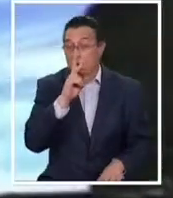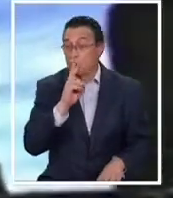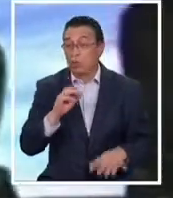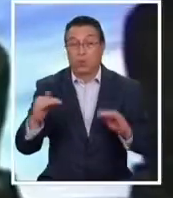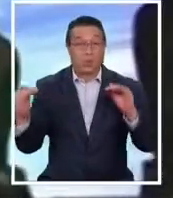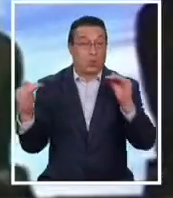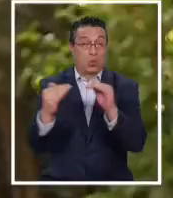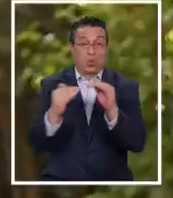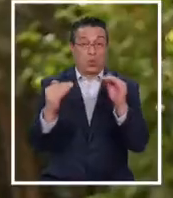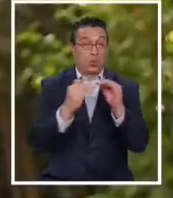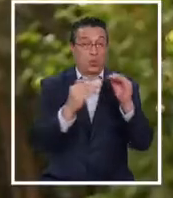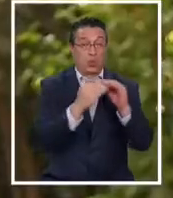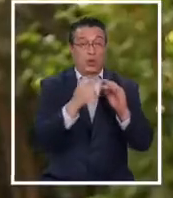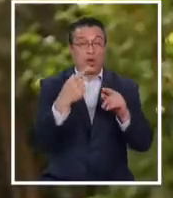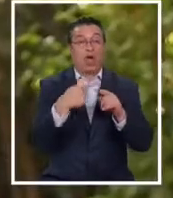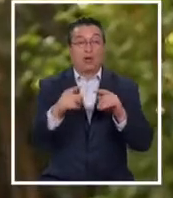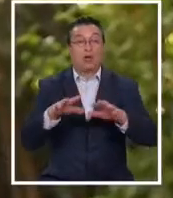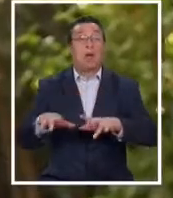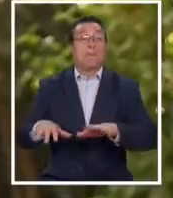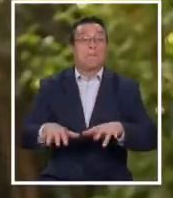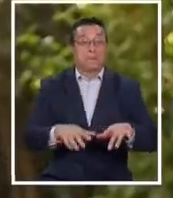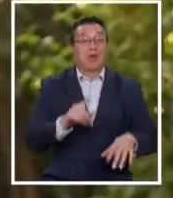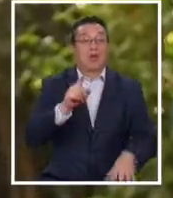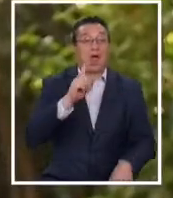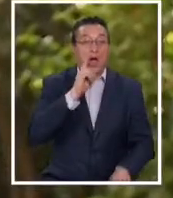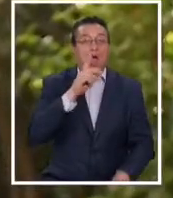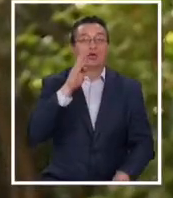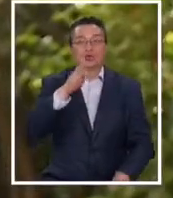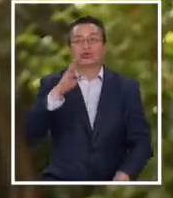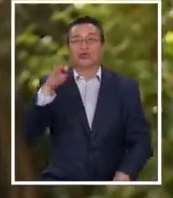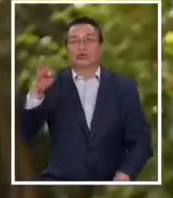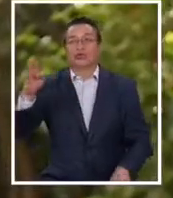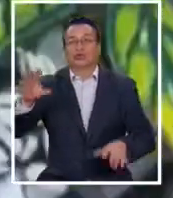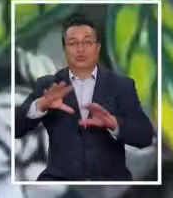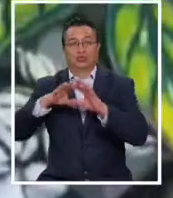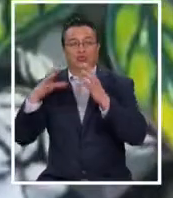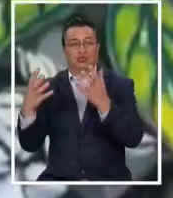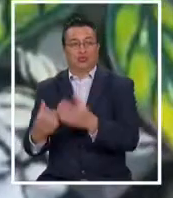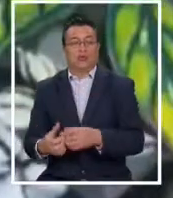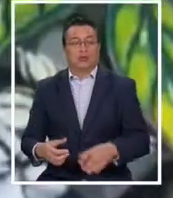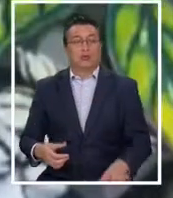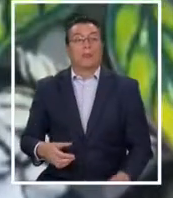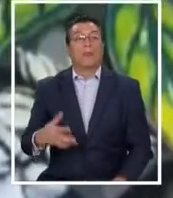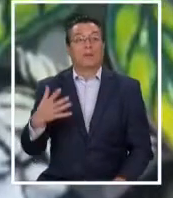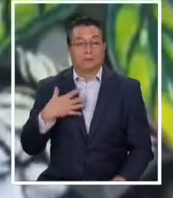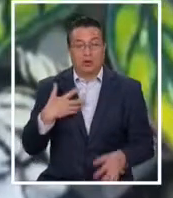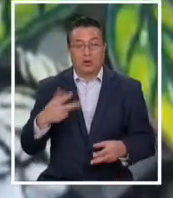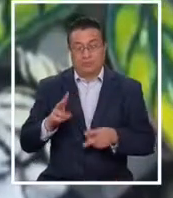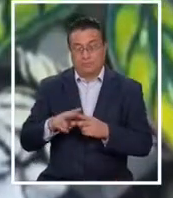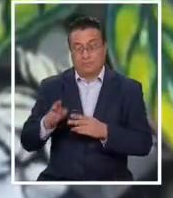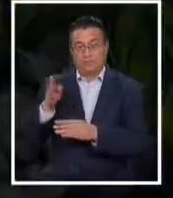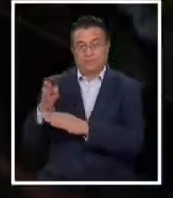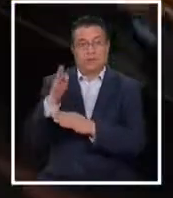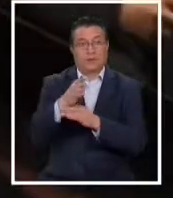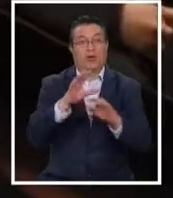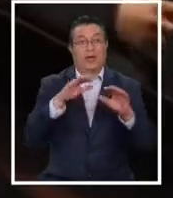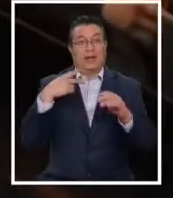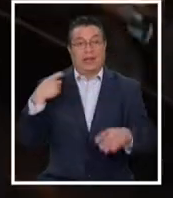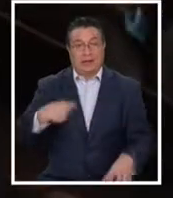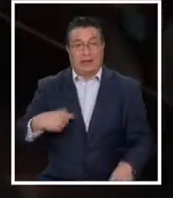envidiar a otros pianistas que andan circulando por el mundo. Estamos organizando una gira en Estados Unidos.